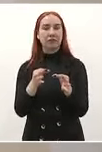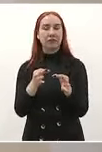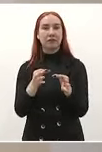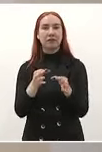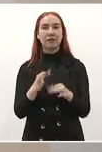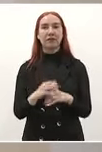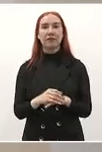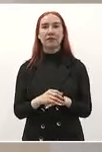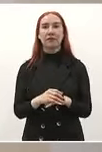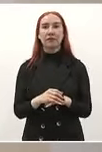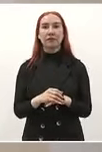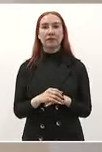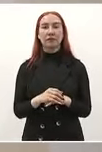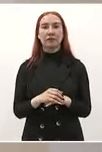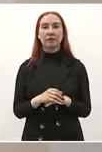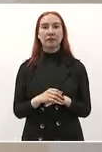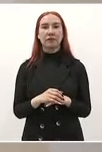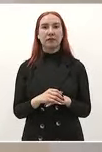que